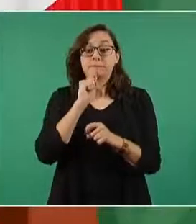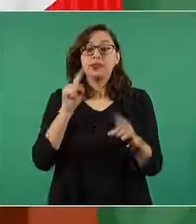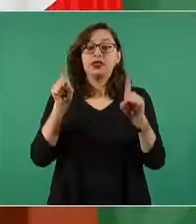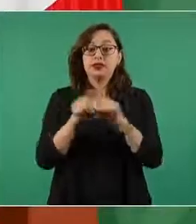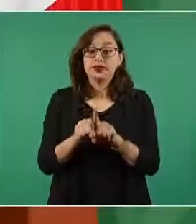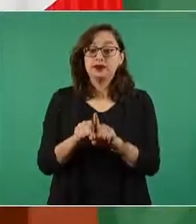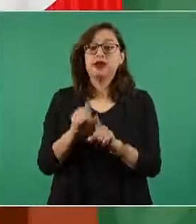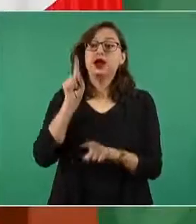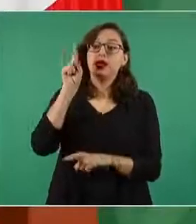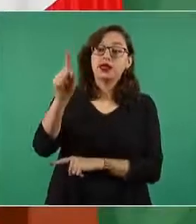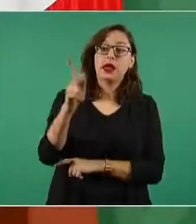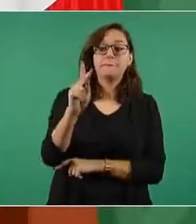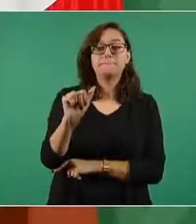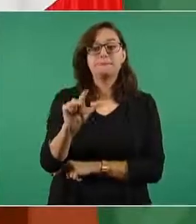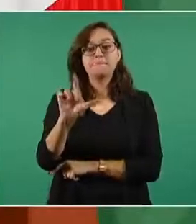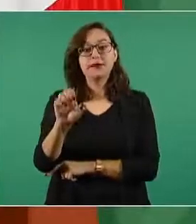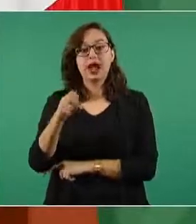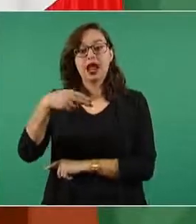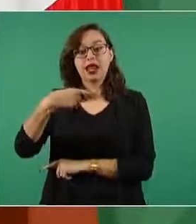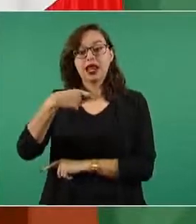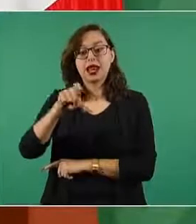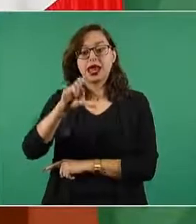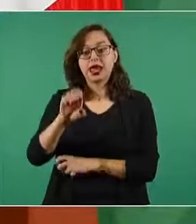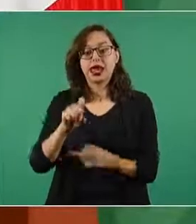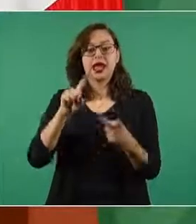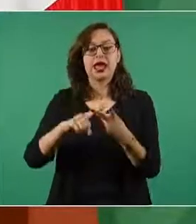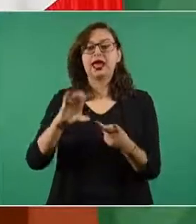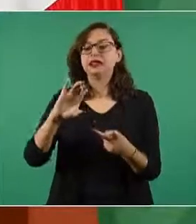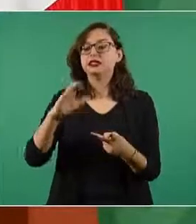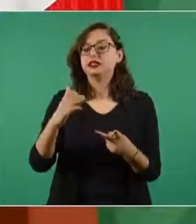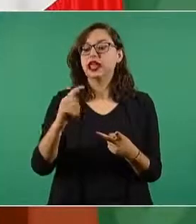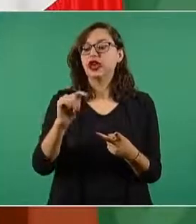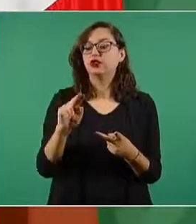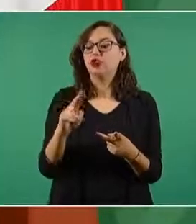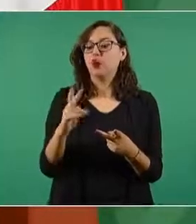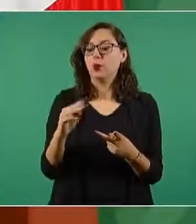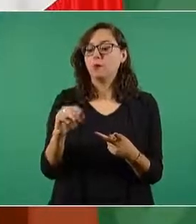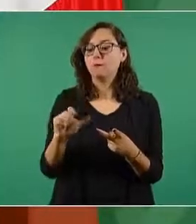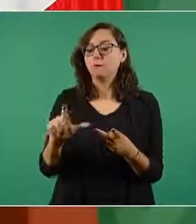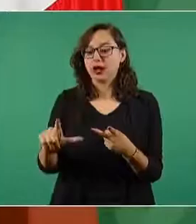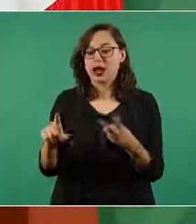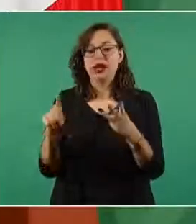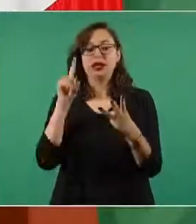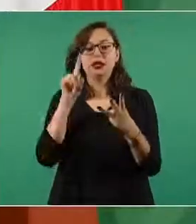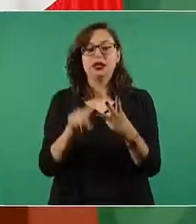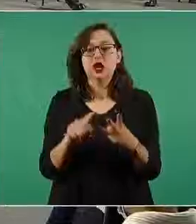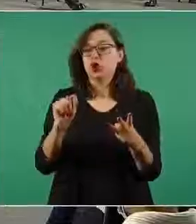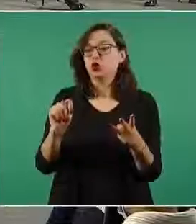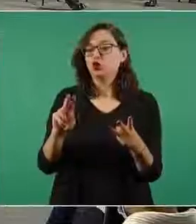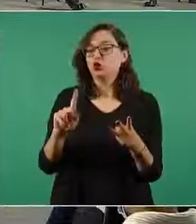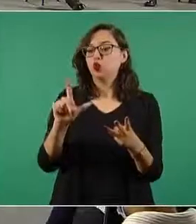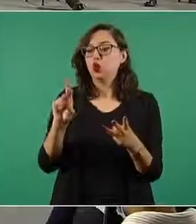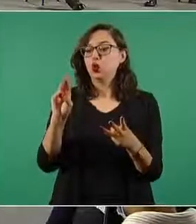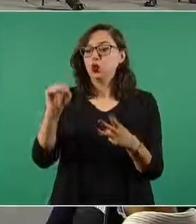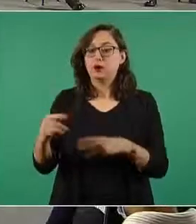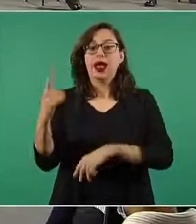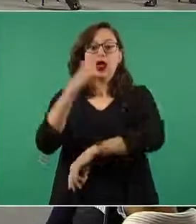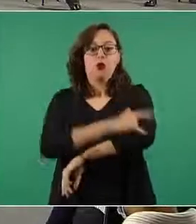Palenque el aeropuerto de Chetumal y el nuevo aeropuerto de Tulum